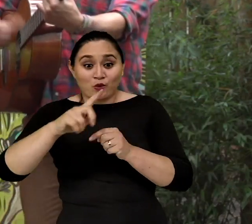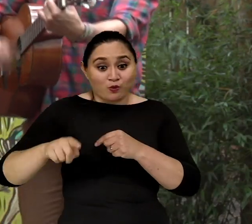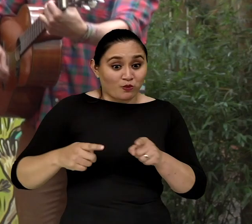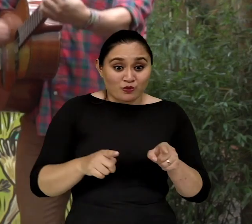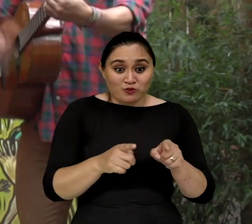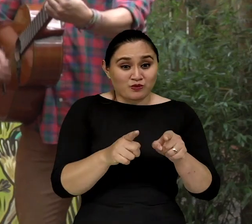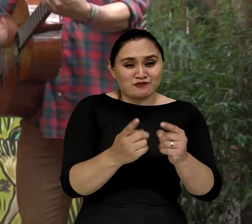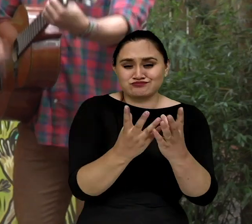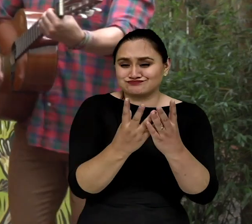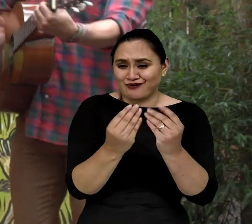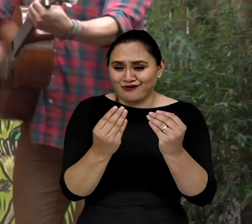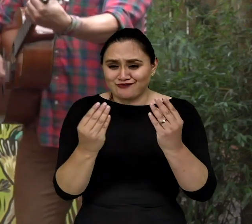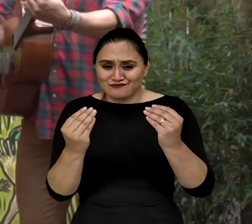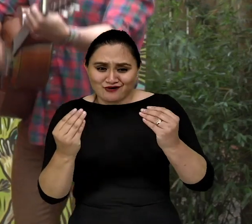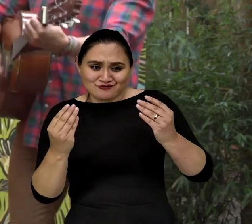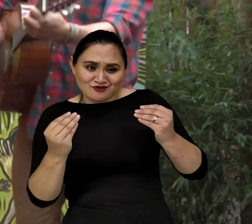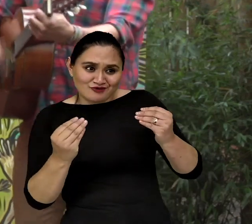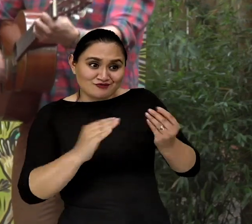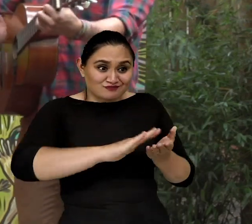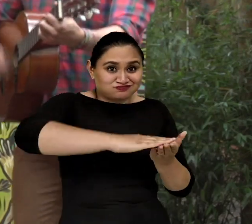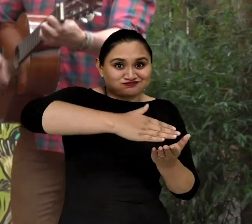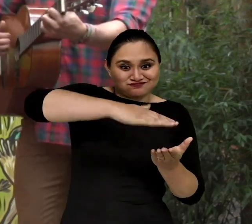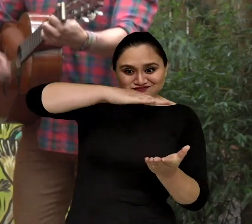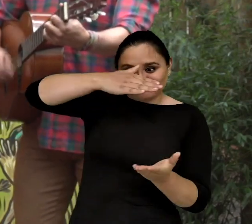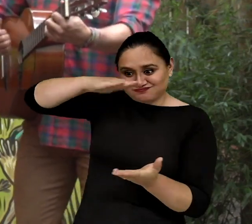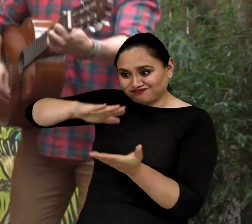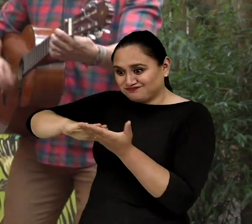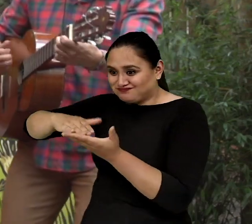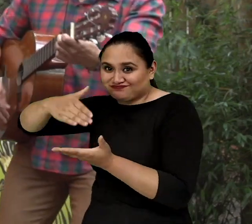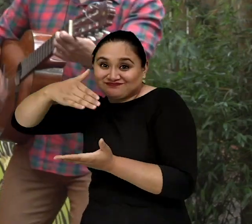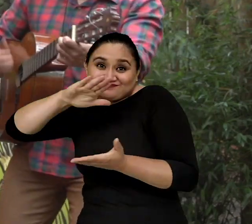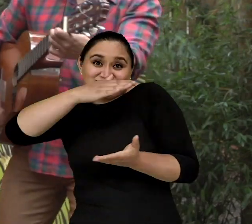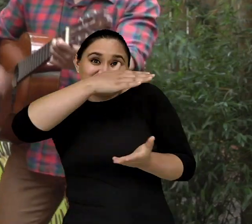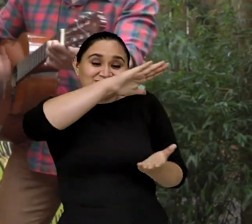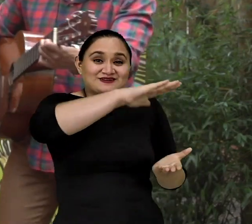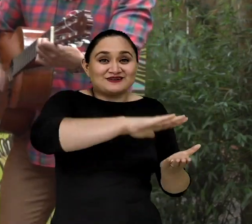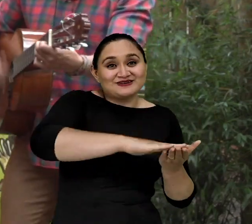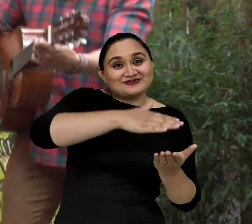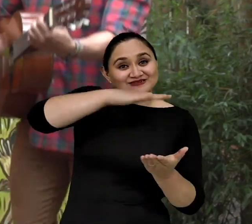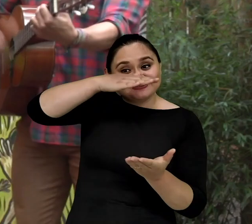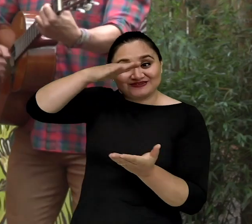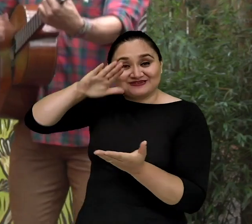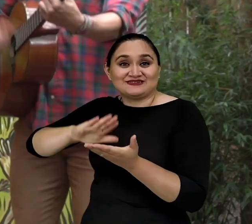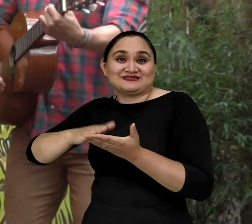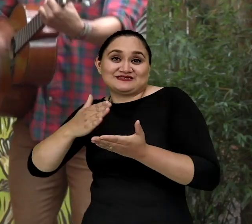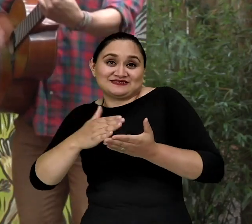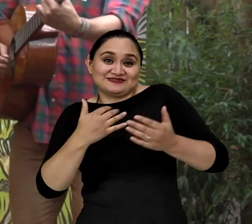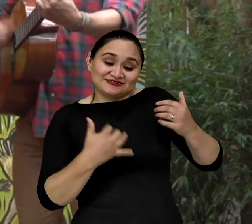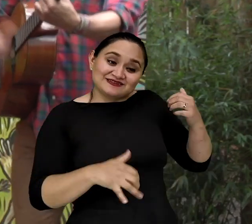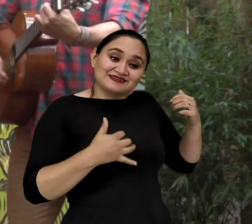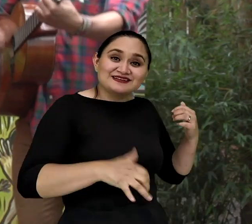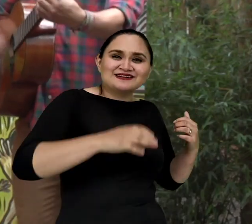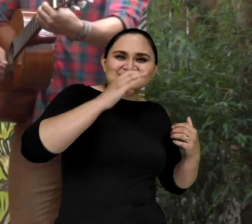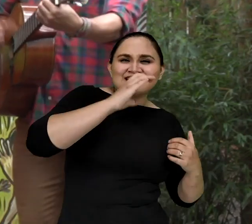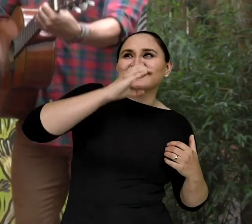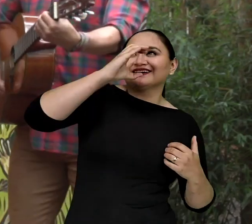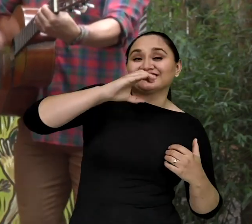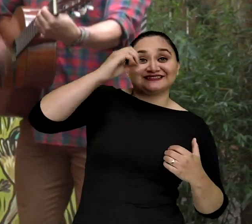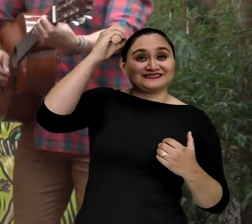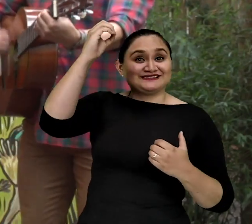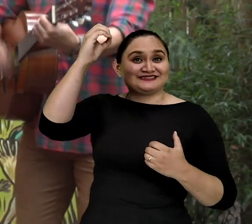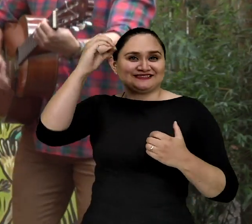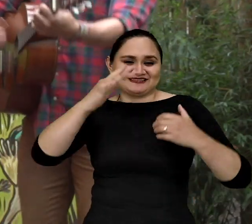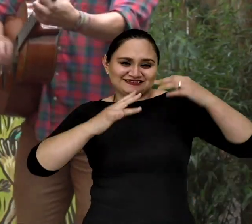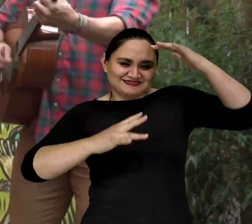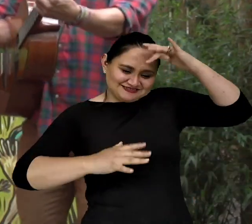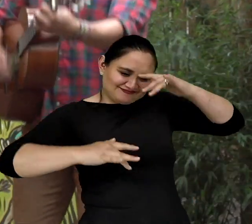guinchis, guinchis vas a ver ¡Qué lindo! Rautok, toc bajo la lluvia,